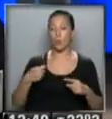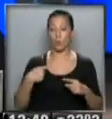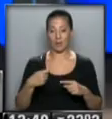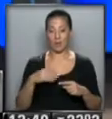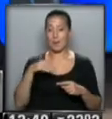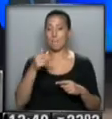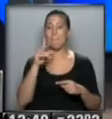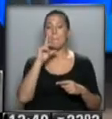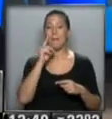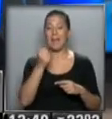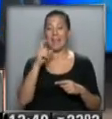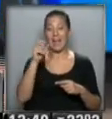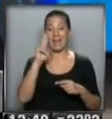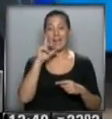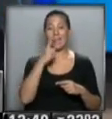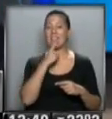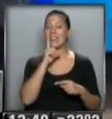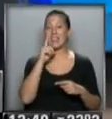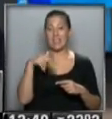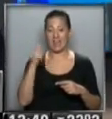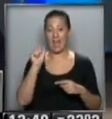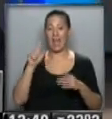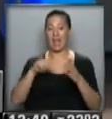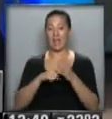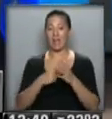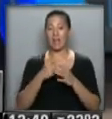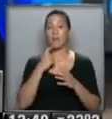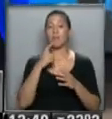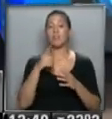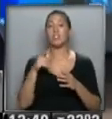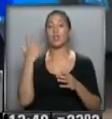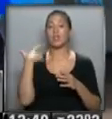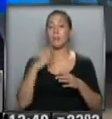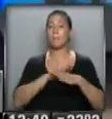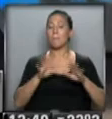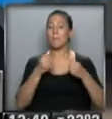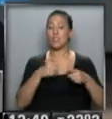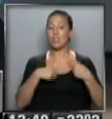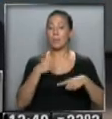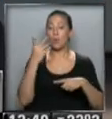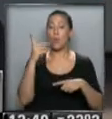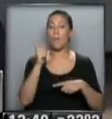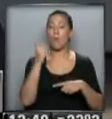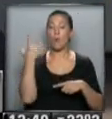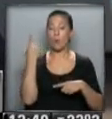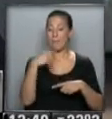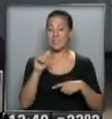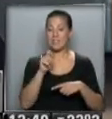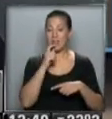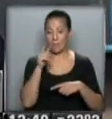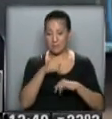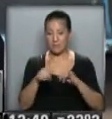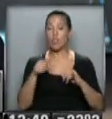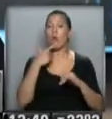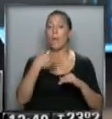María Cristina, como vos dijiste, es de Capital, inició el trámite hace un mes y medio, va a estar jubilada a partir del 1 de junio de este